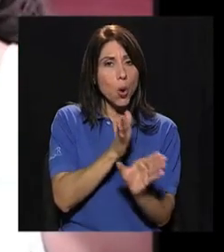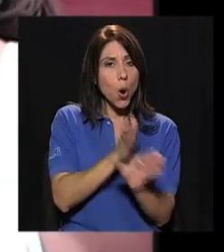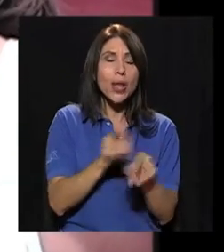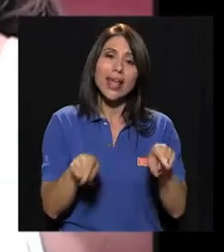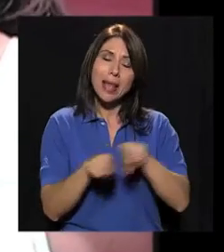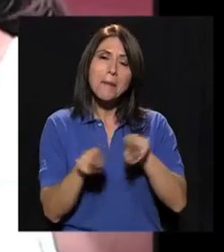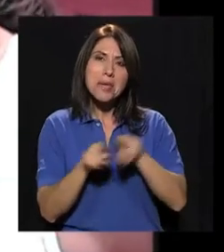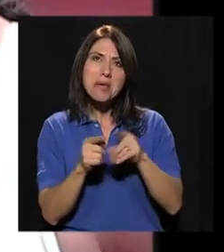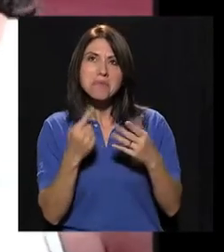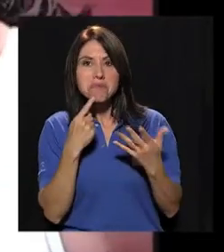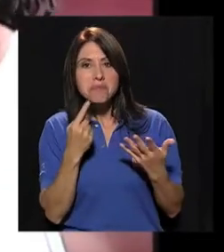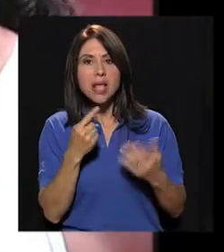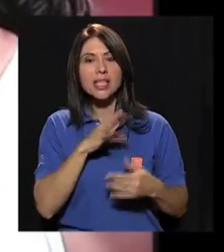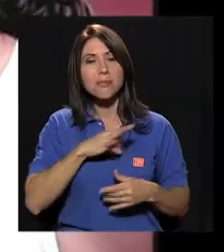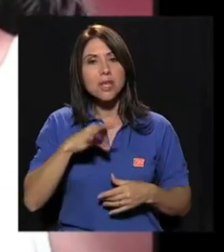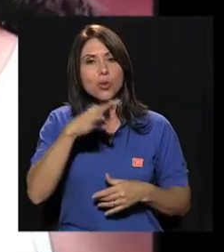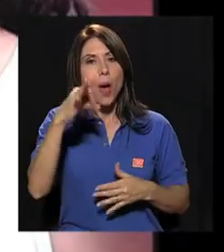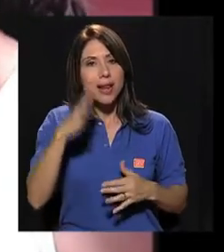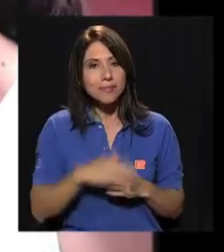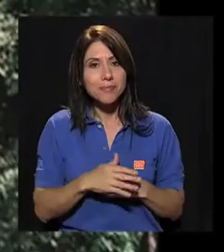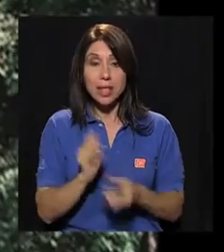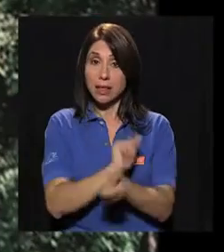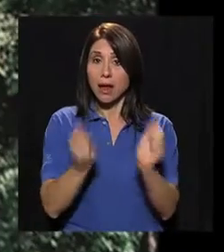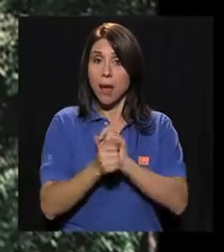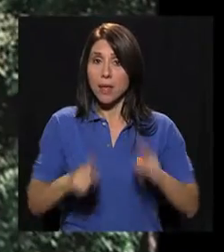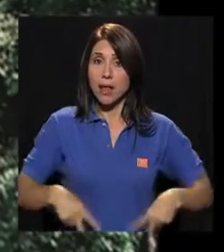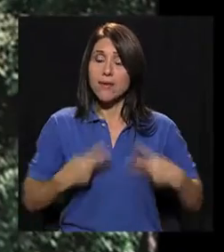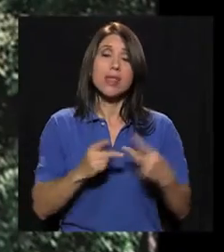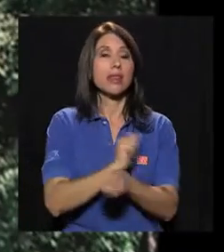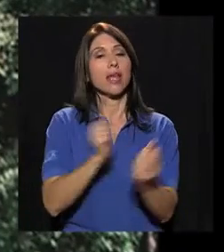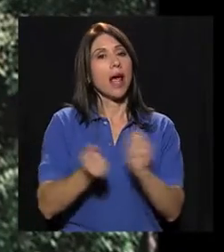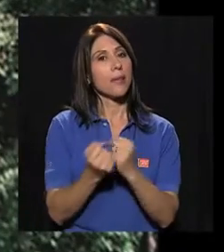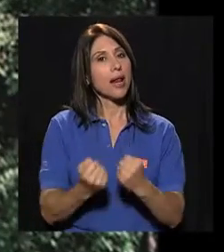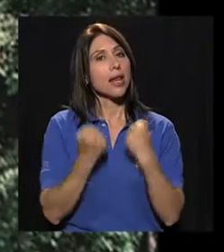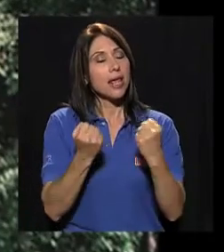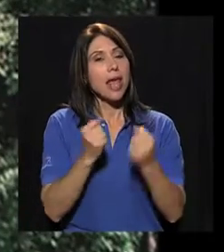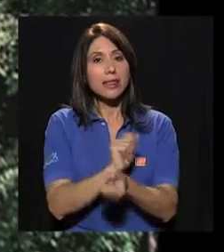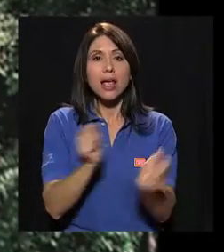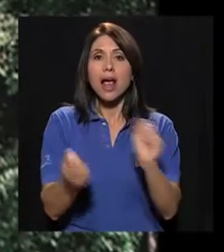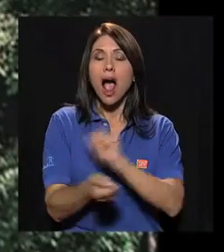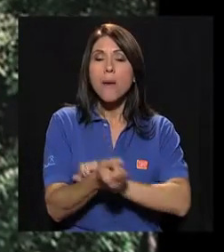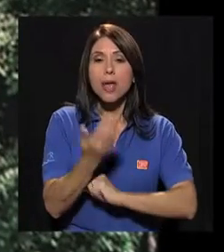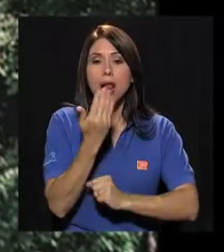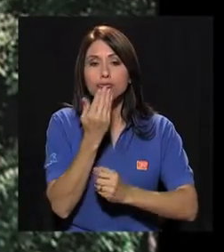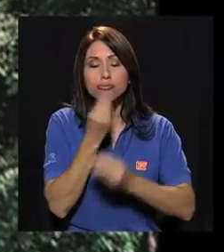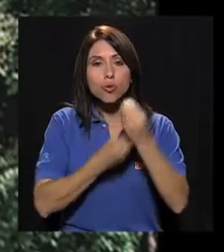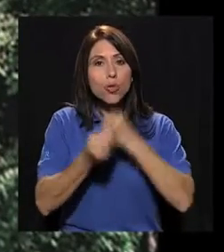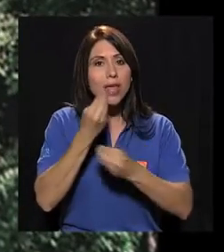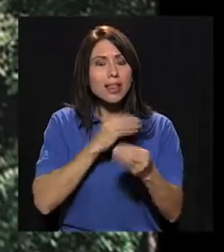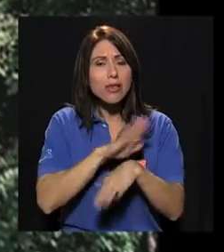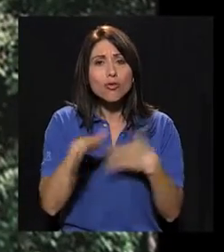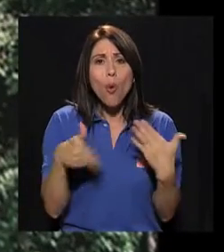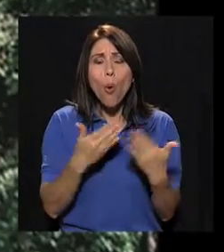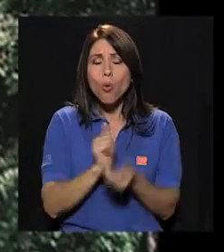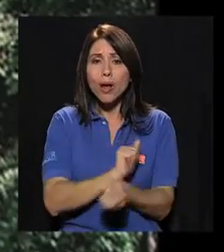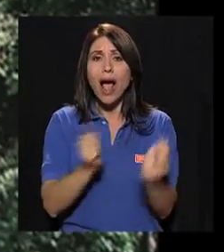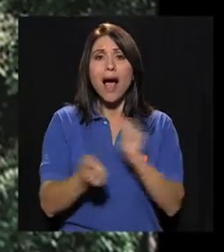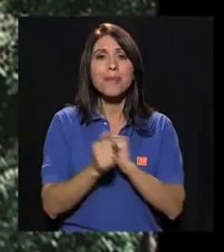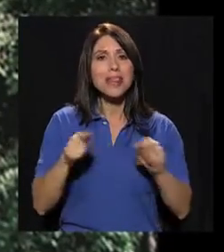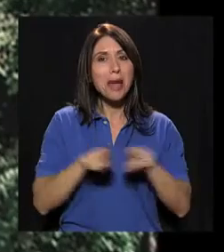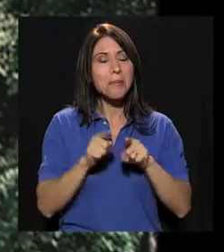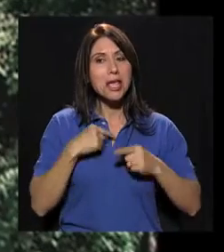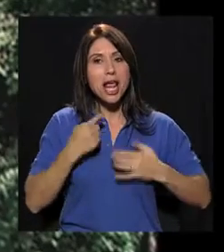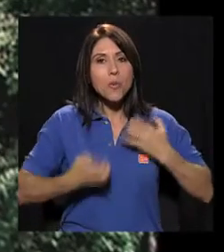hasta, digamos que espiritual. Te cambia la vida, te cambia la energía, te cambia tu dieta y básicamente